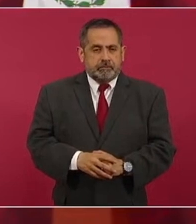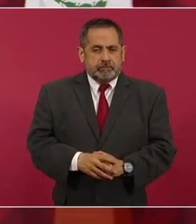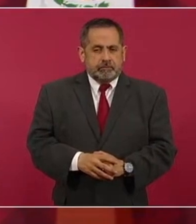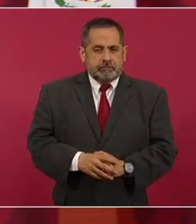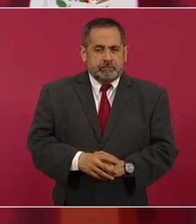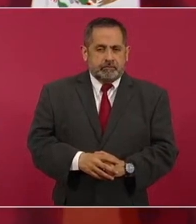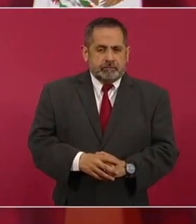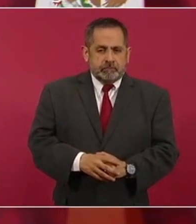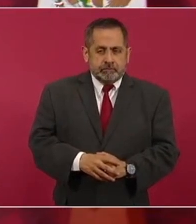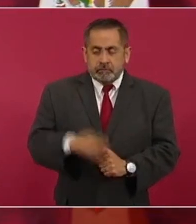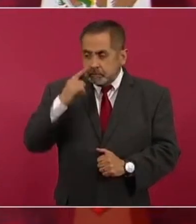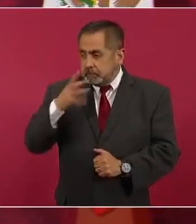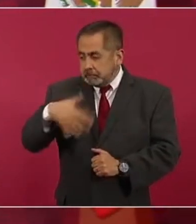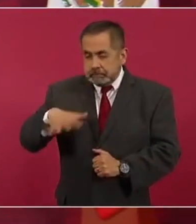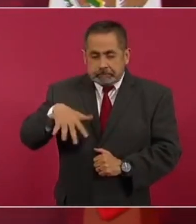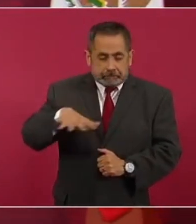Comodora la exploradora